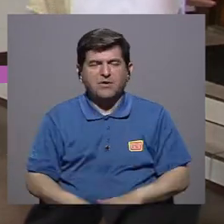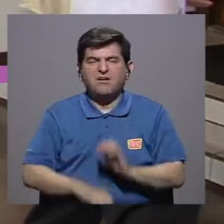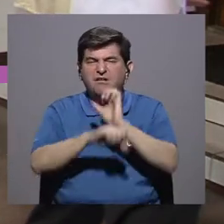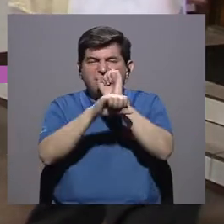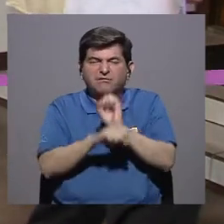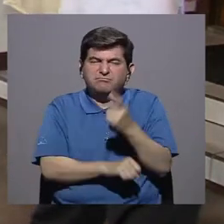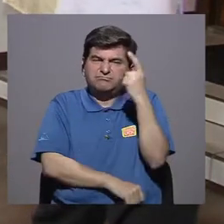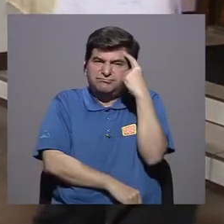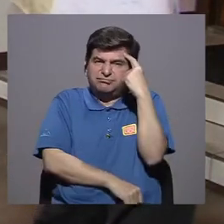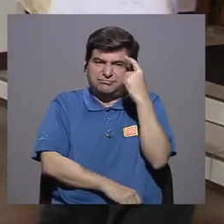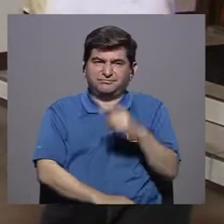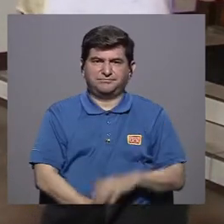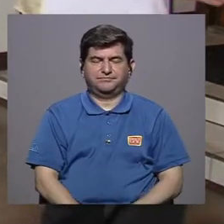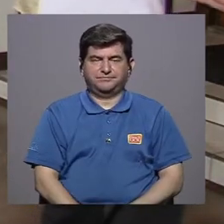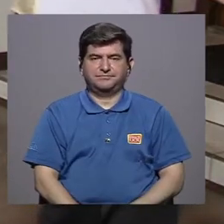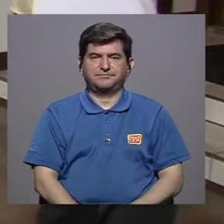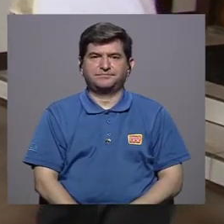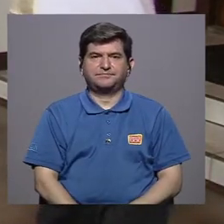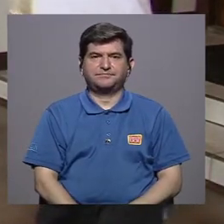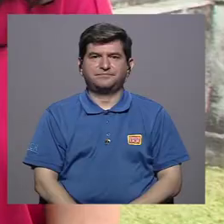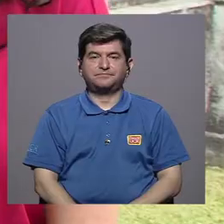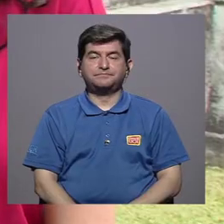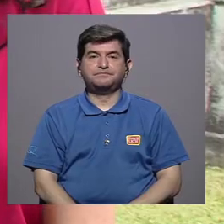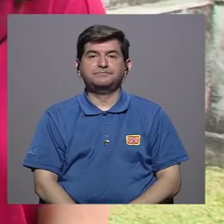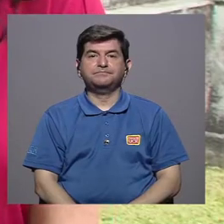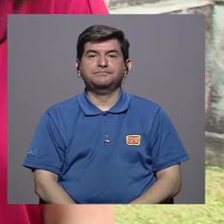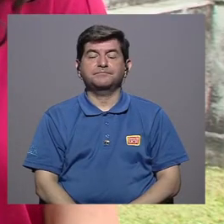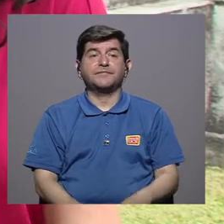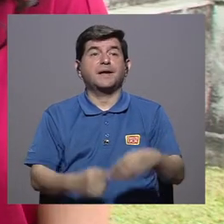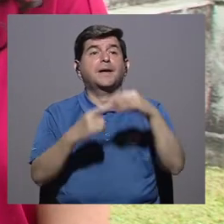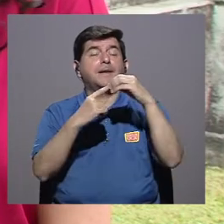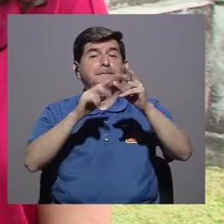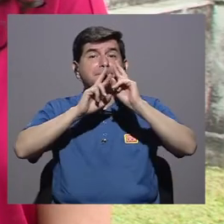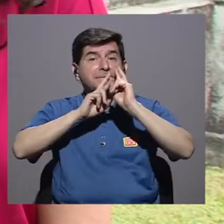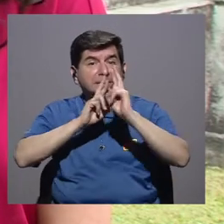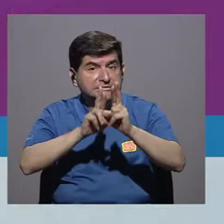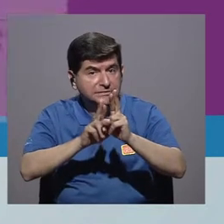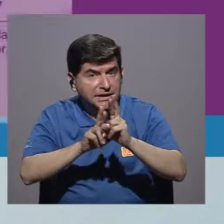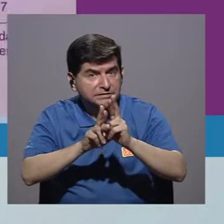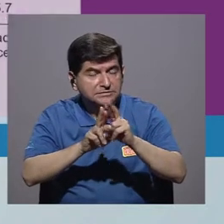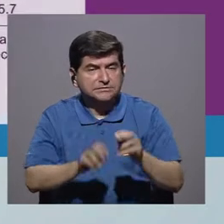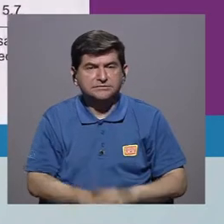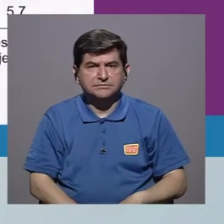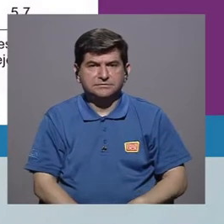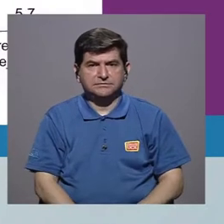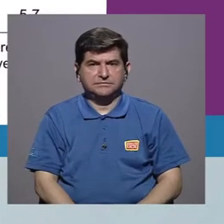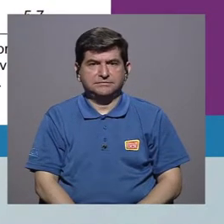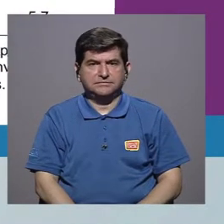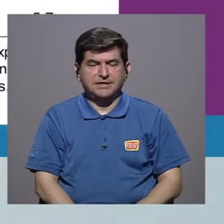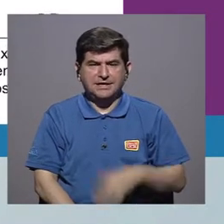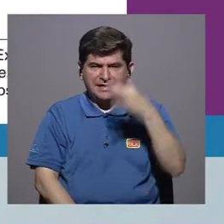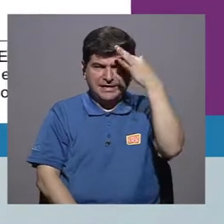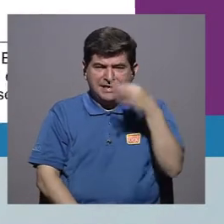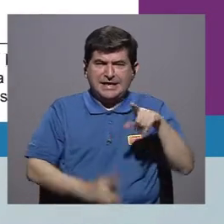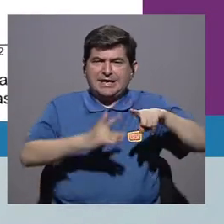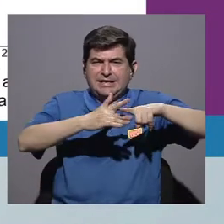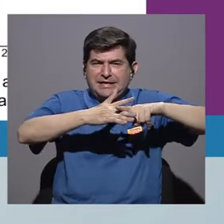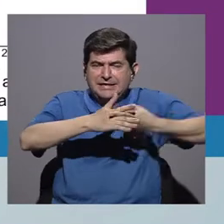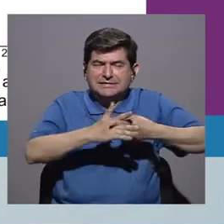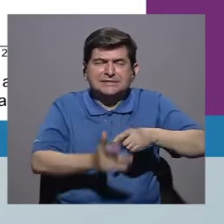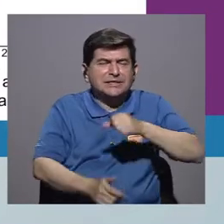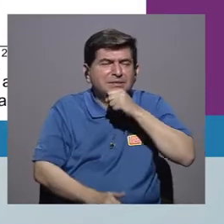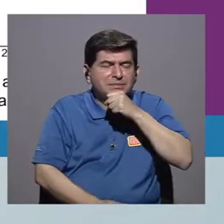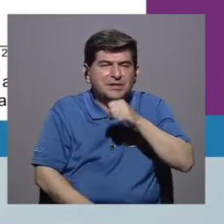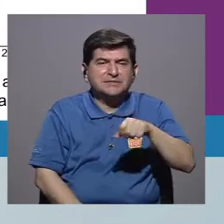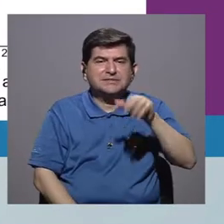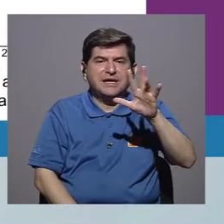acostumbrados a pensar. Bueno, el principal resultado es que consideramos que se empieza a